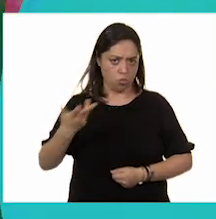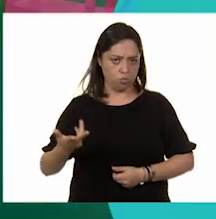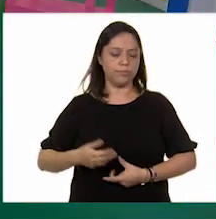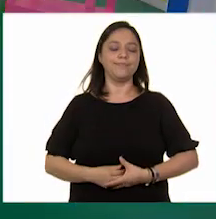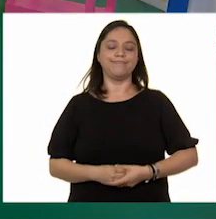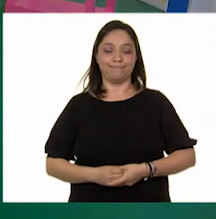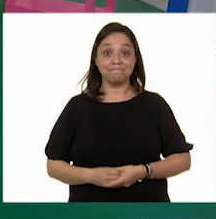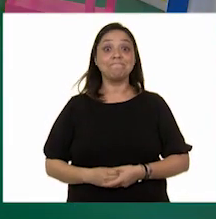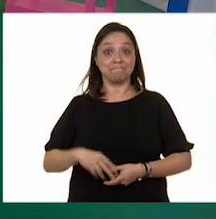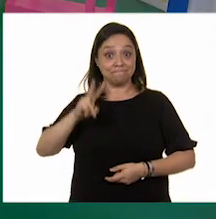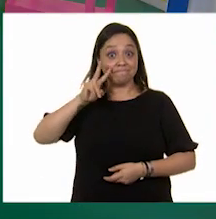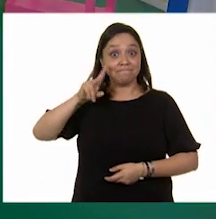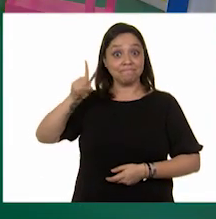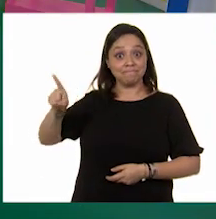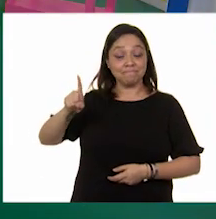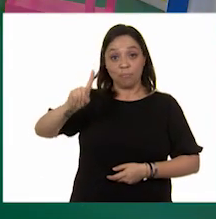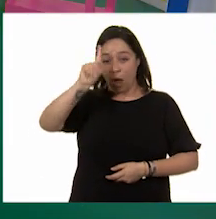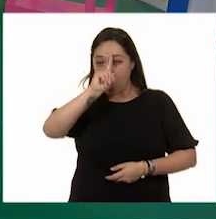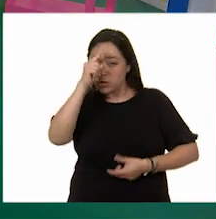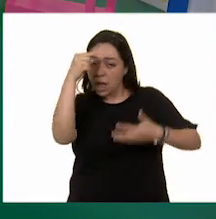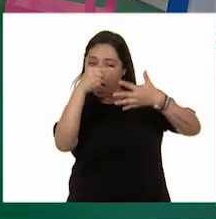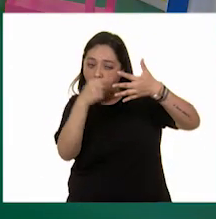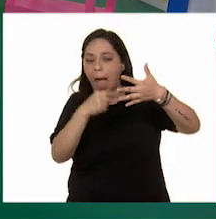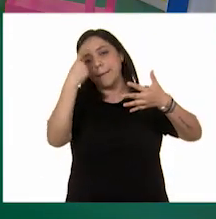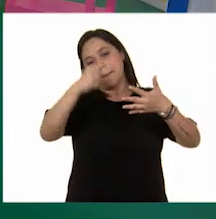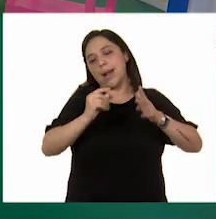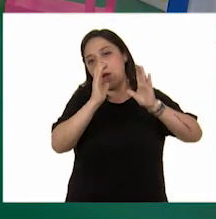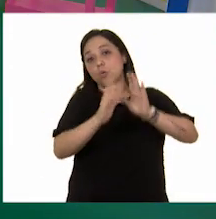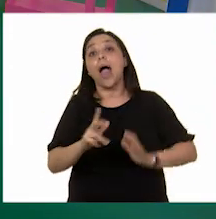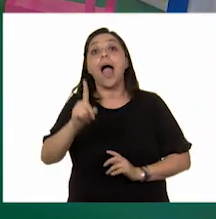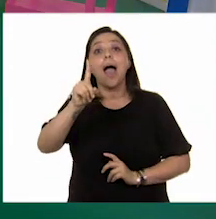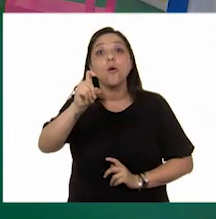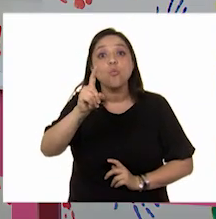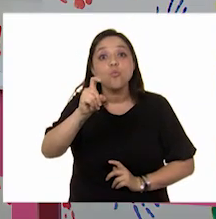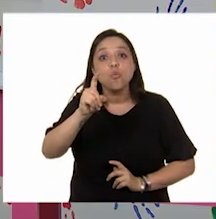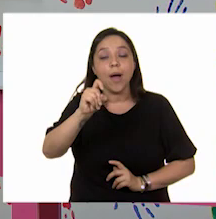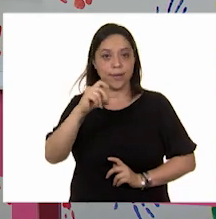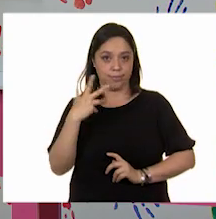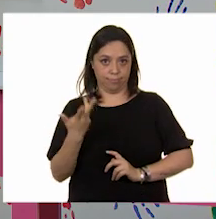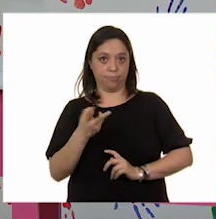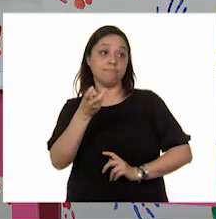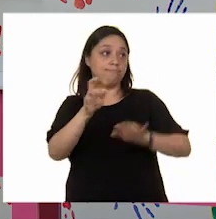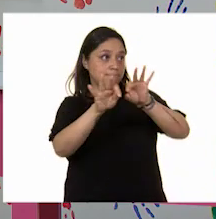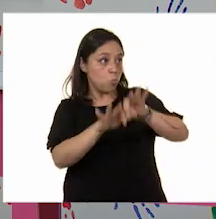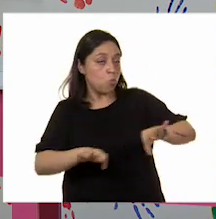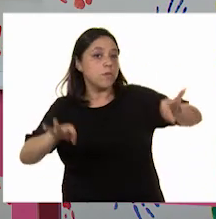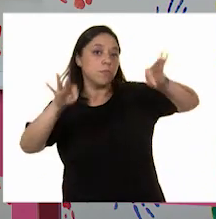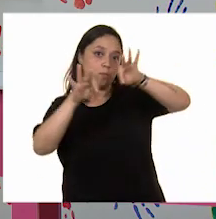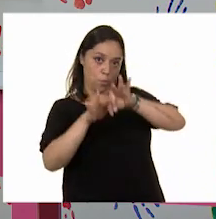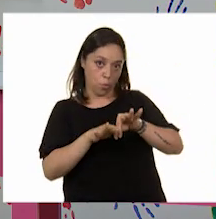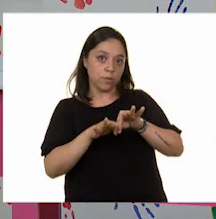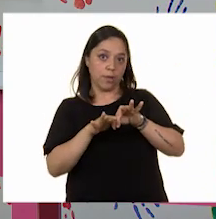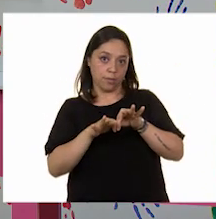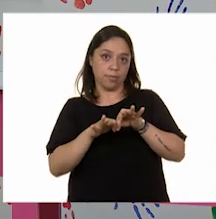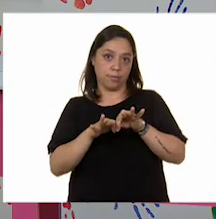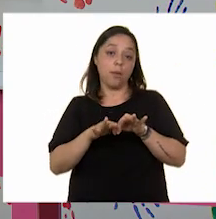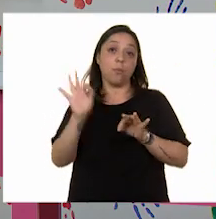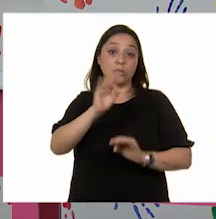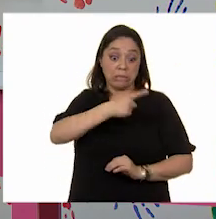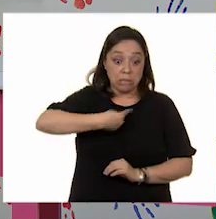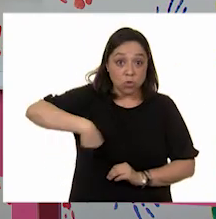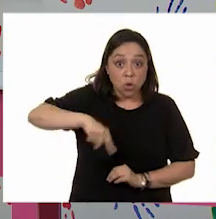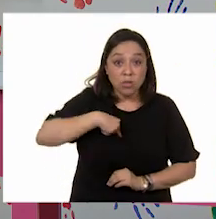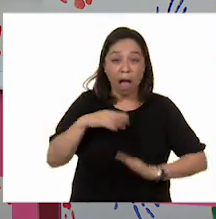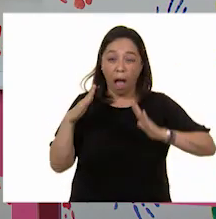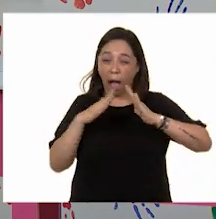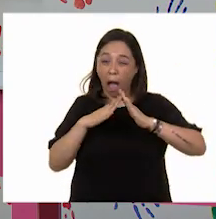¿Qué les parecieron, Maestra Aniel y Panchito, estas acciones para ahorrar agua? Ah, pues muy importante, sobre todo si tenemos la fortuna de tener agua y regadera